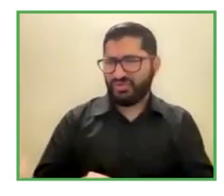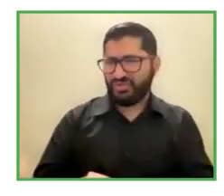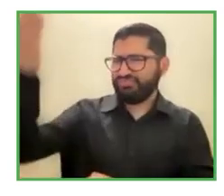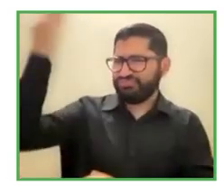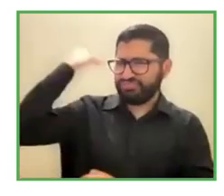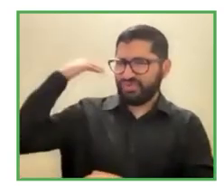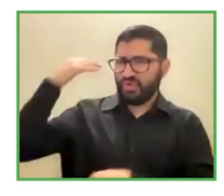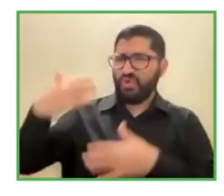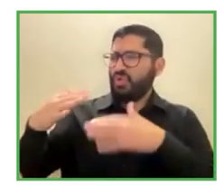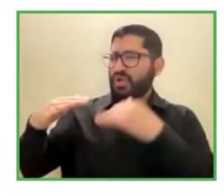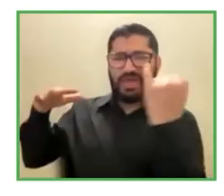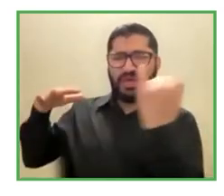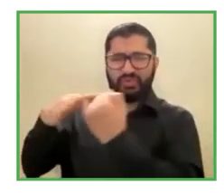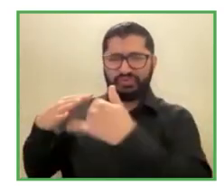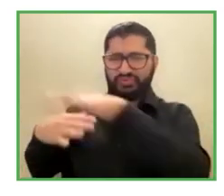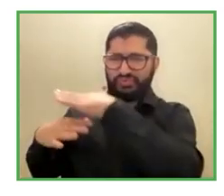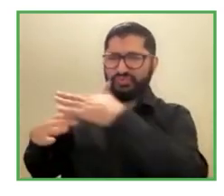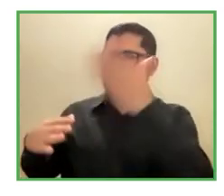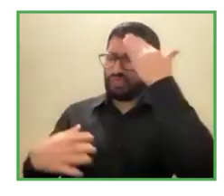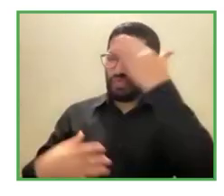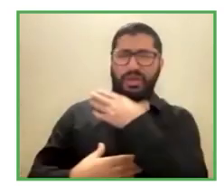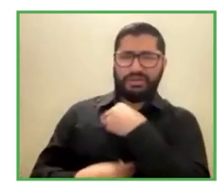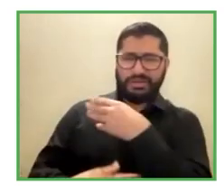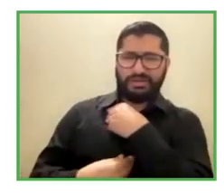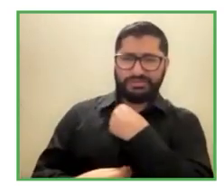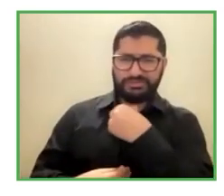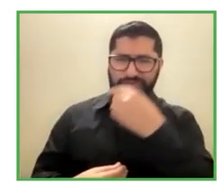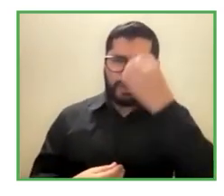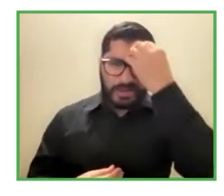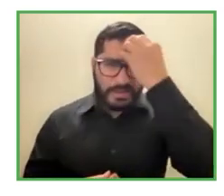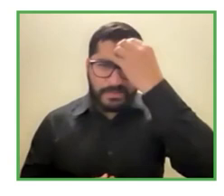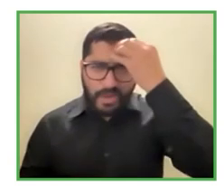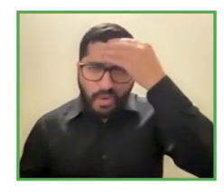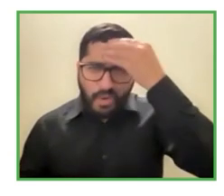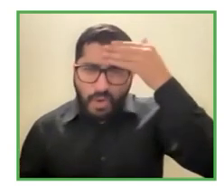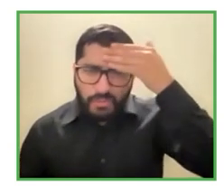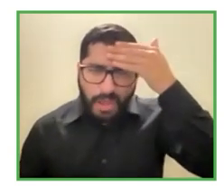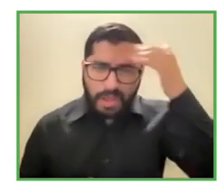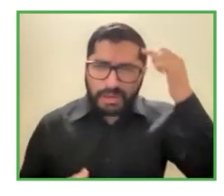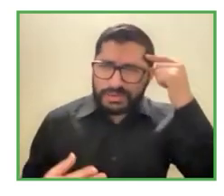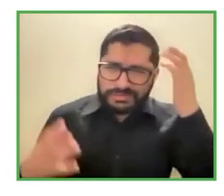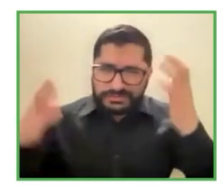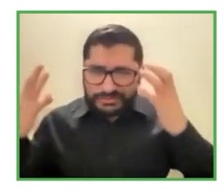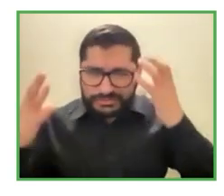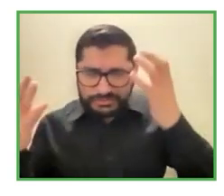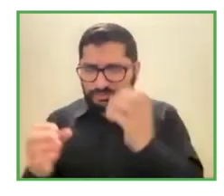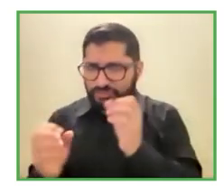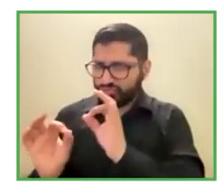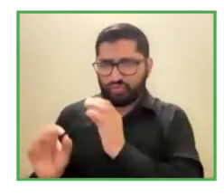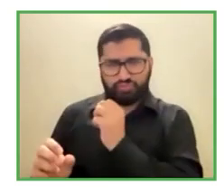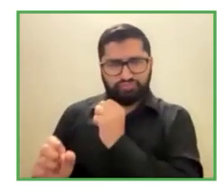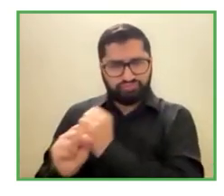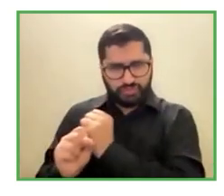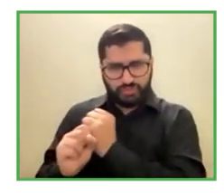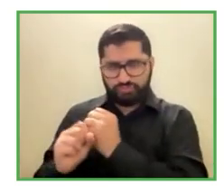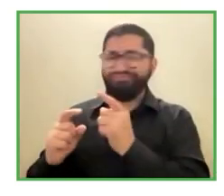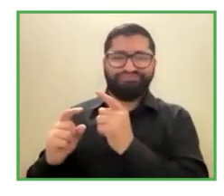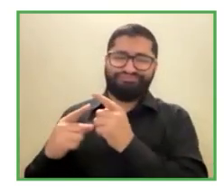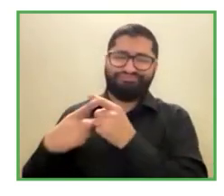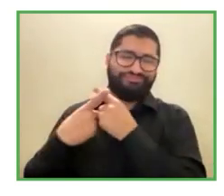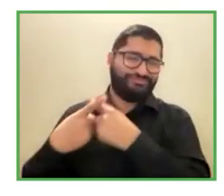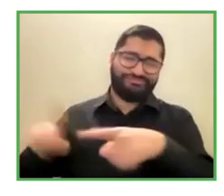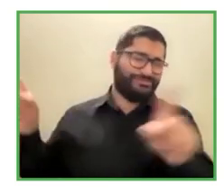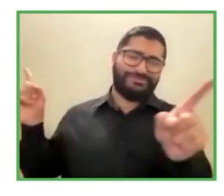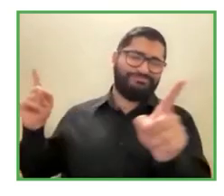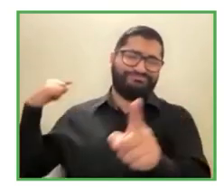y la preocupación por el Estado es totalmente diferente a lo que es hoy día yo creo que en ese